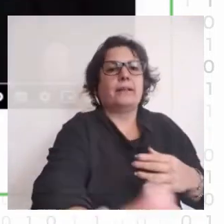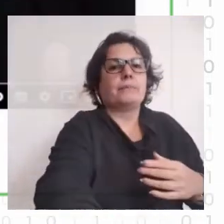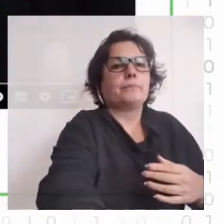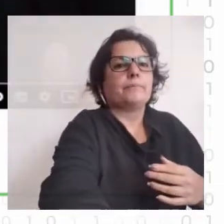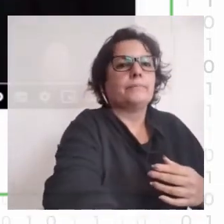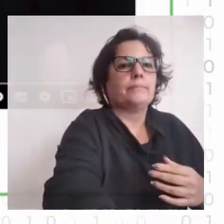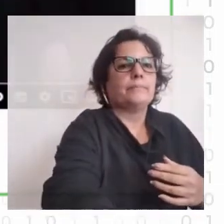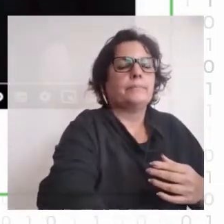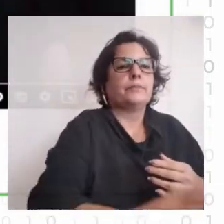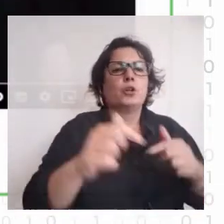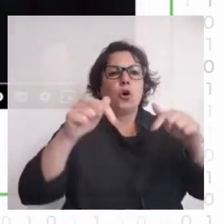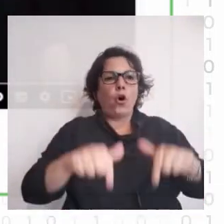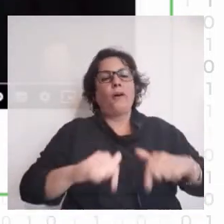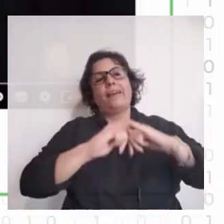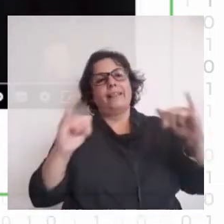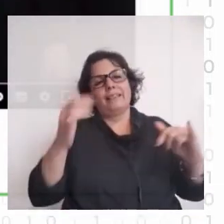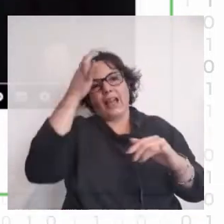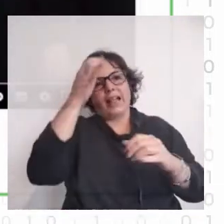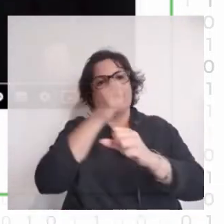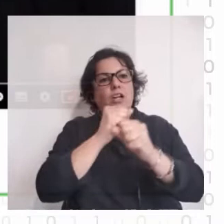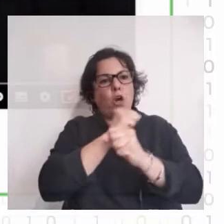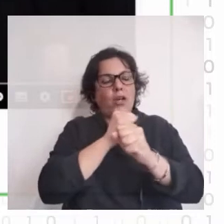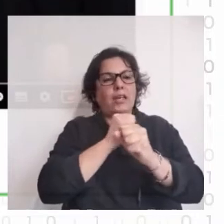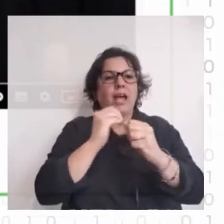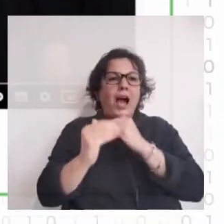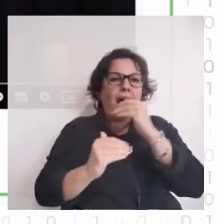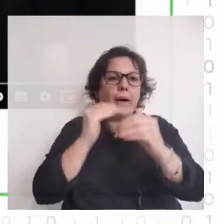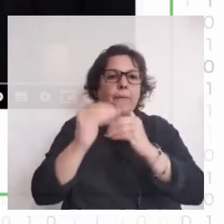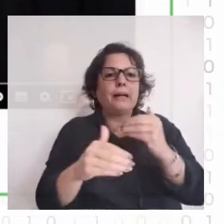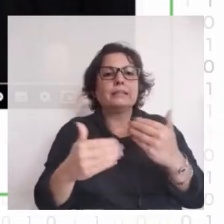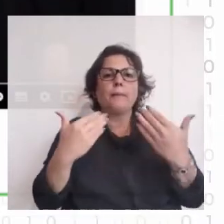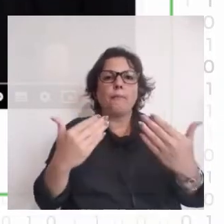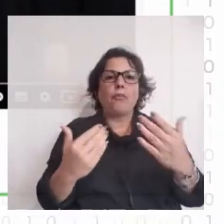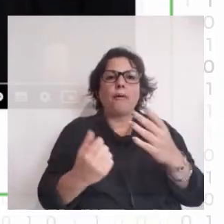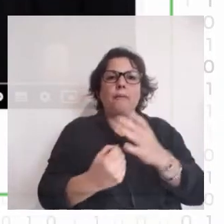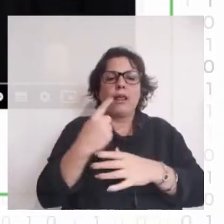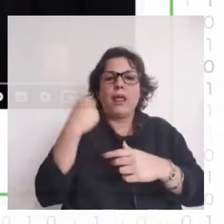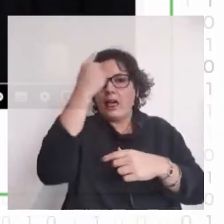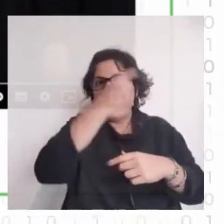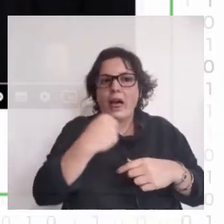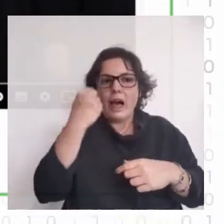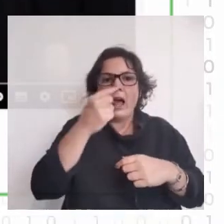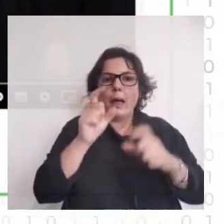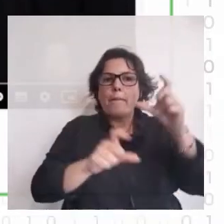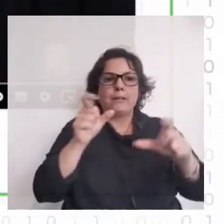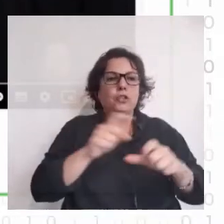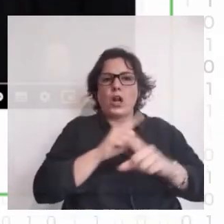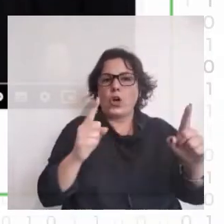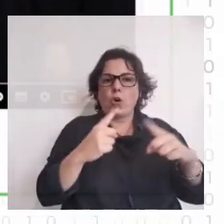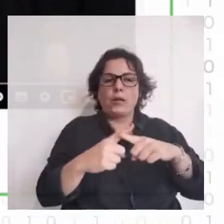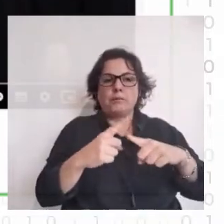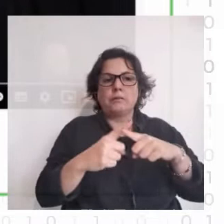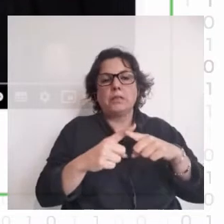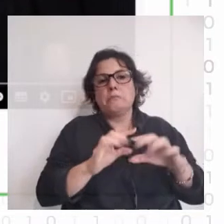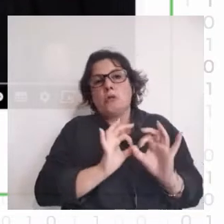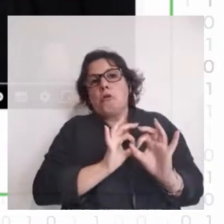Hoy en día la tecnología ha avanzado a un punto en el cual podemos crear caras de personas que en realidad no existen o bien podemos hacer decir